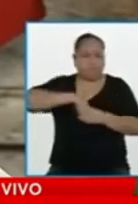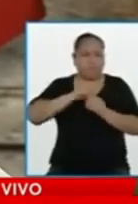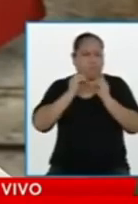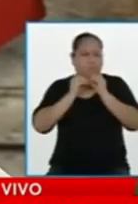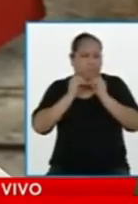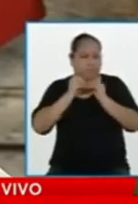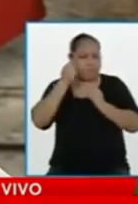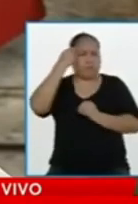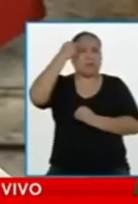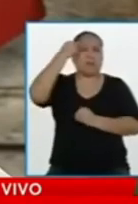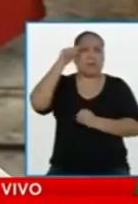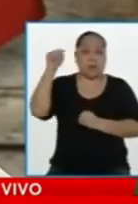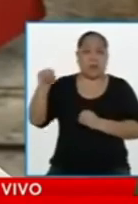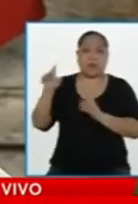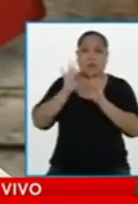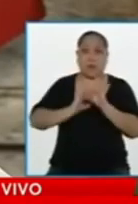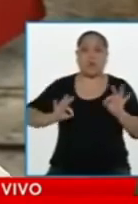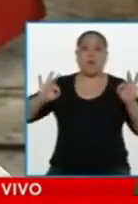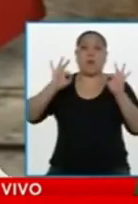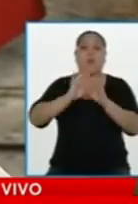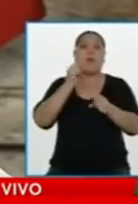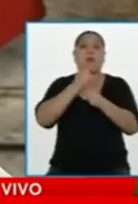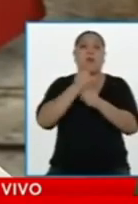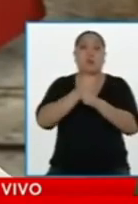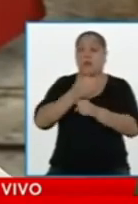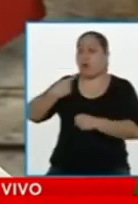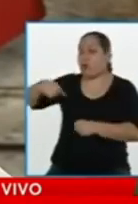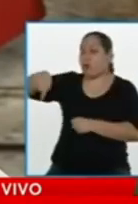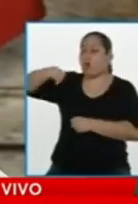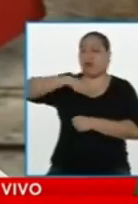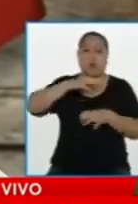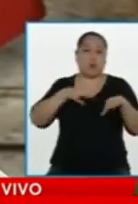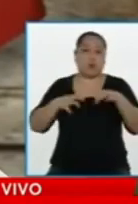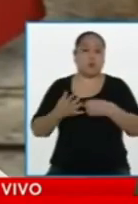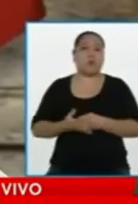mano de obra el 95% de la mano de obra nacional.